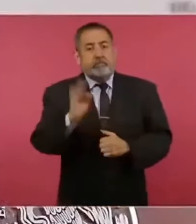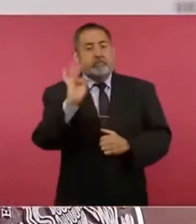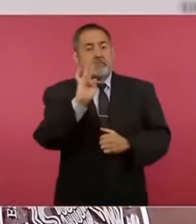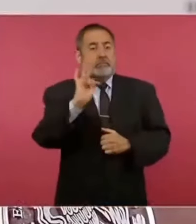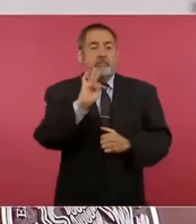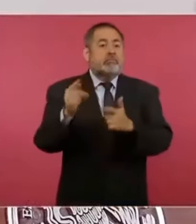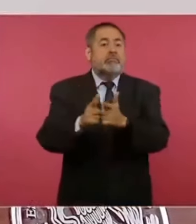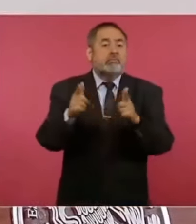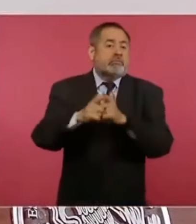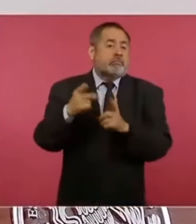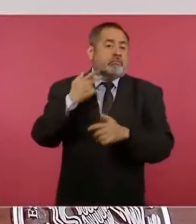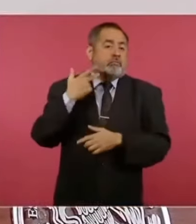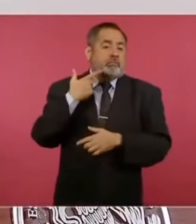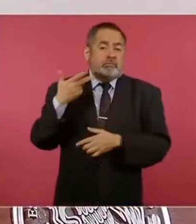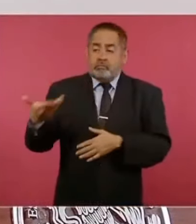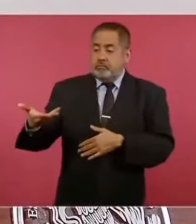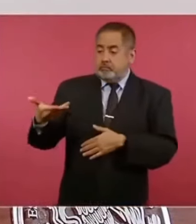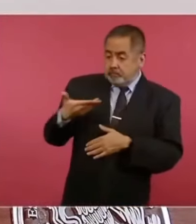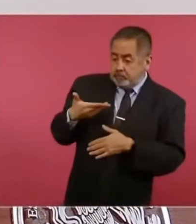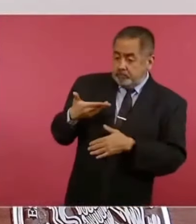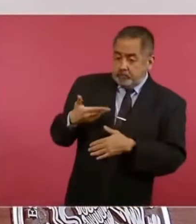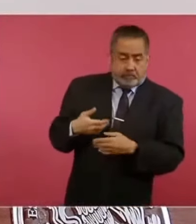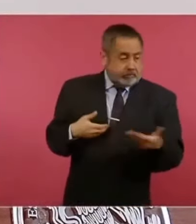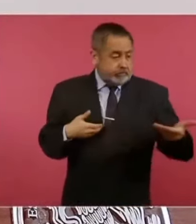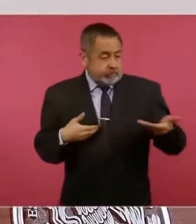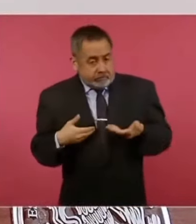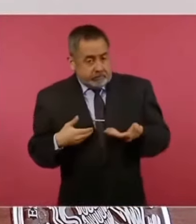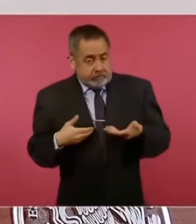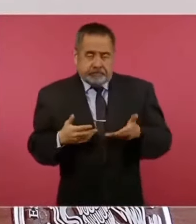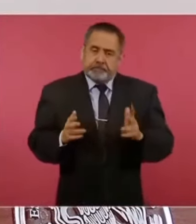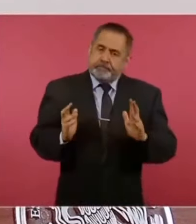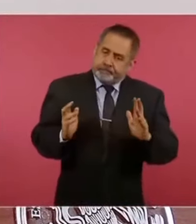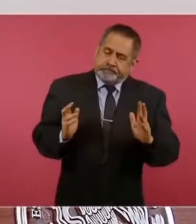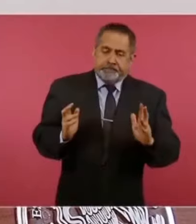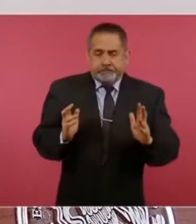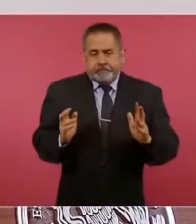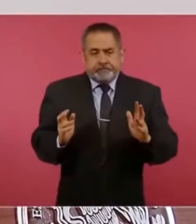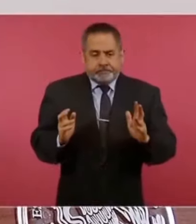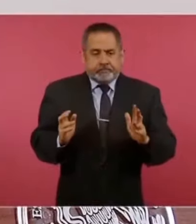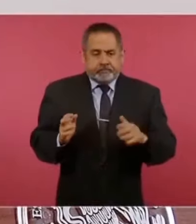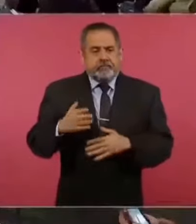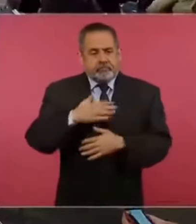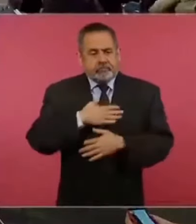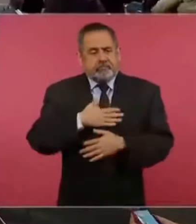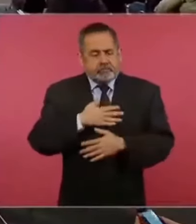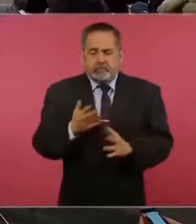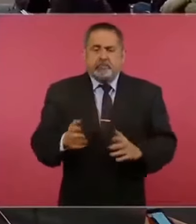nosotros